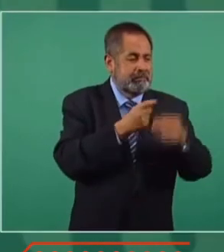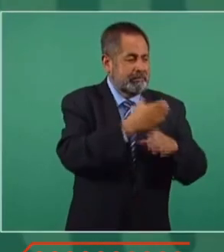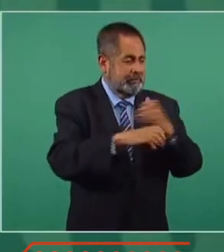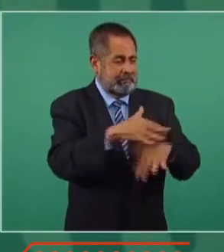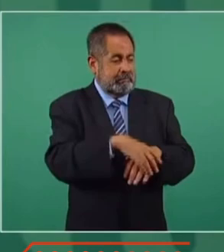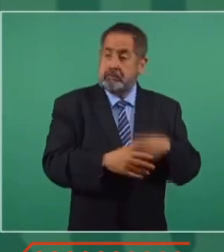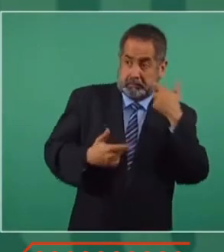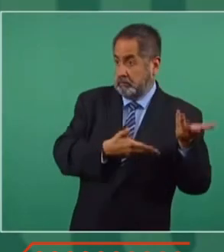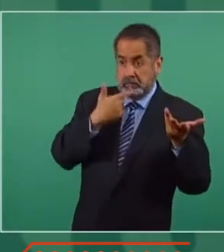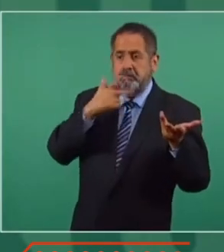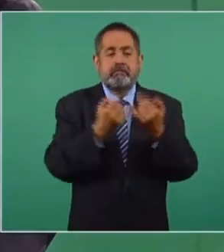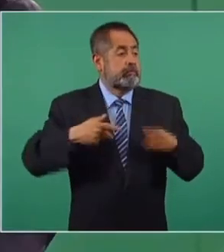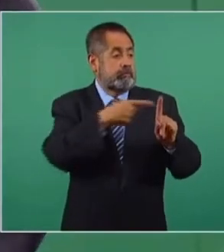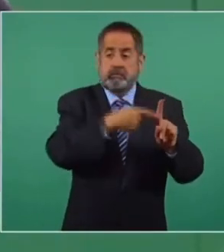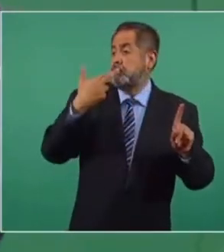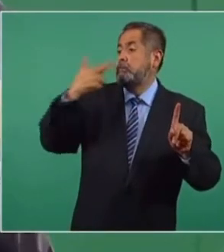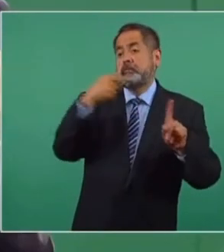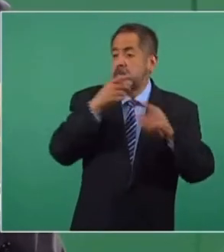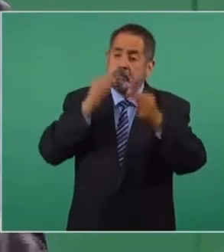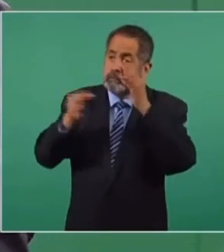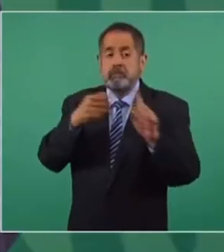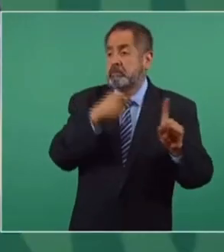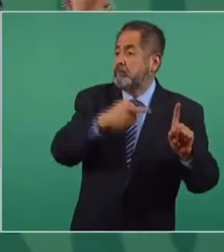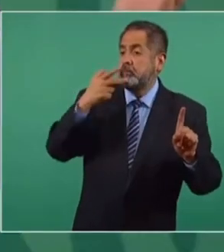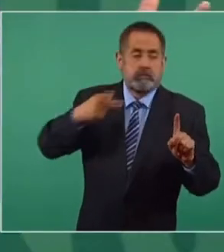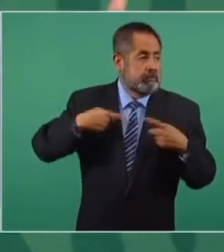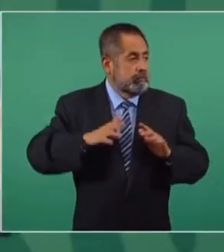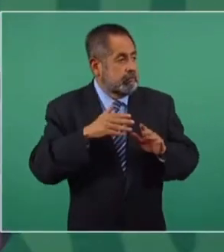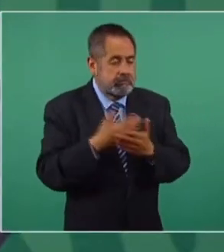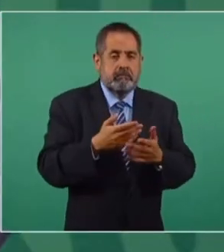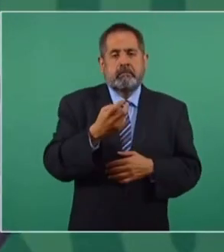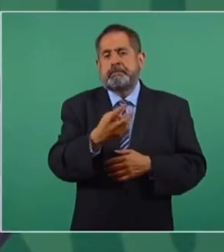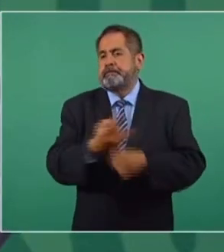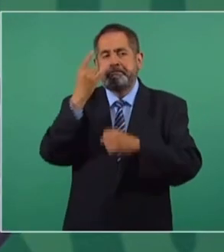tratara de un detergente. Y miren los resultados, el daño que causaron.